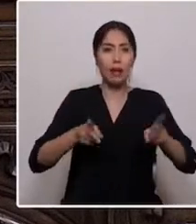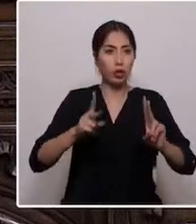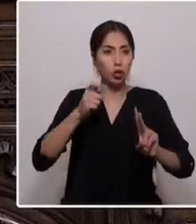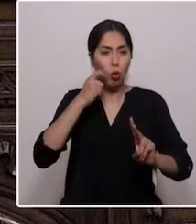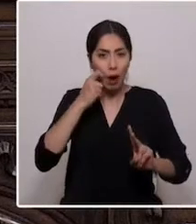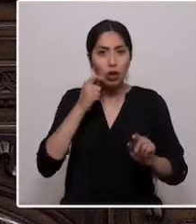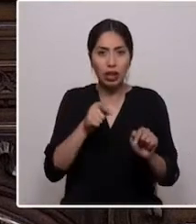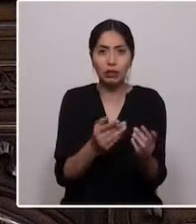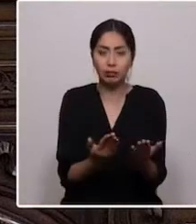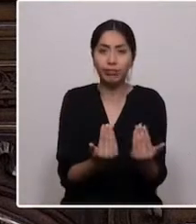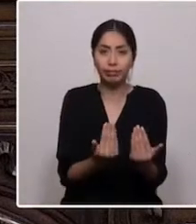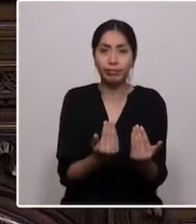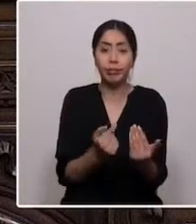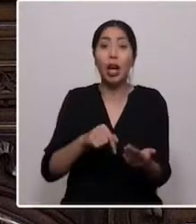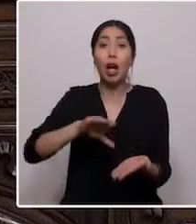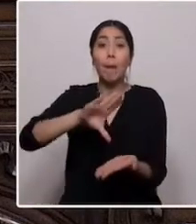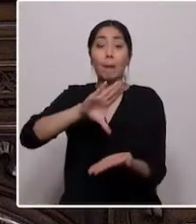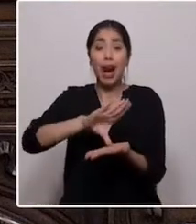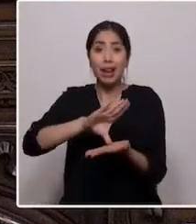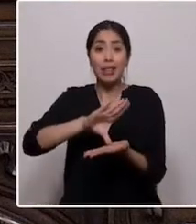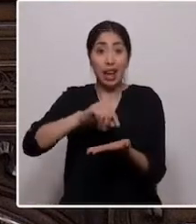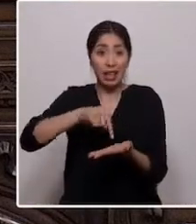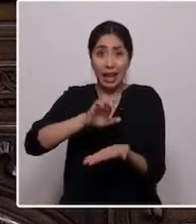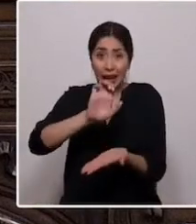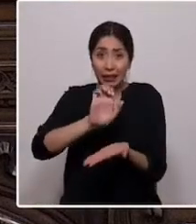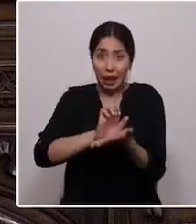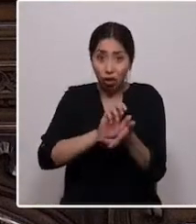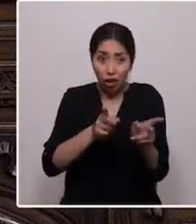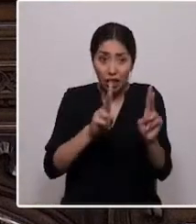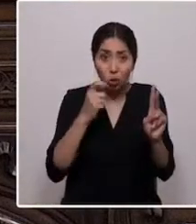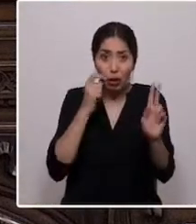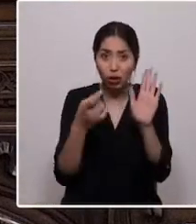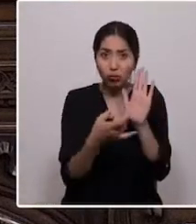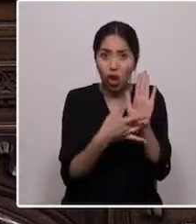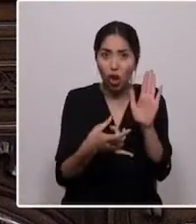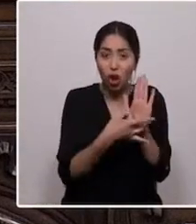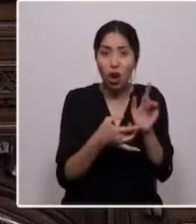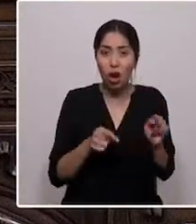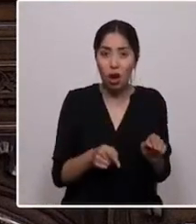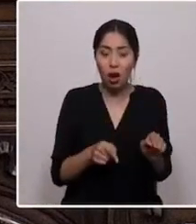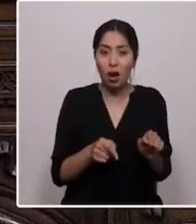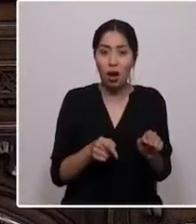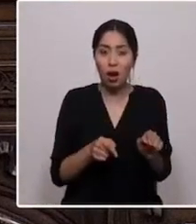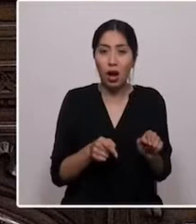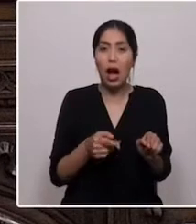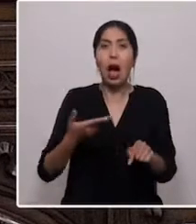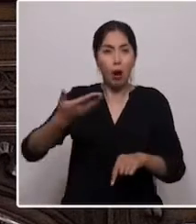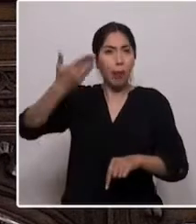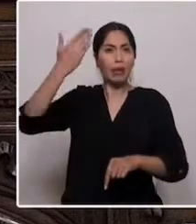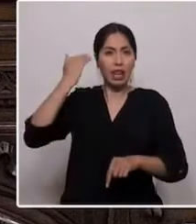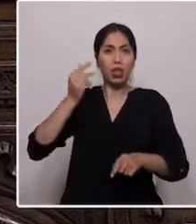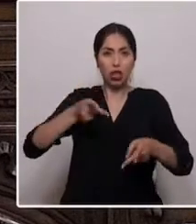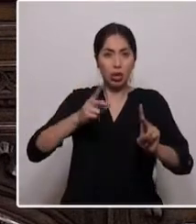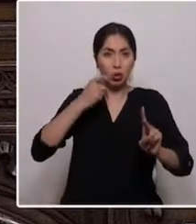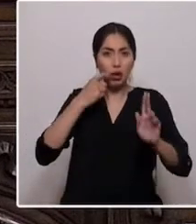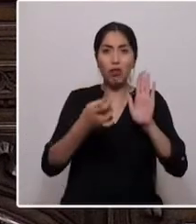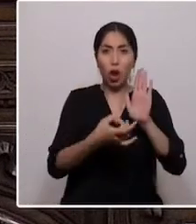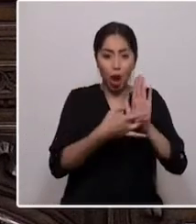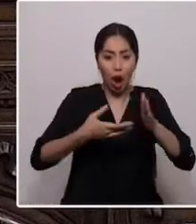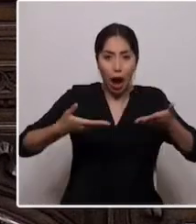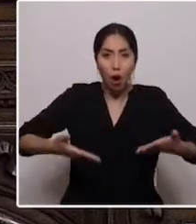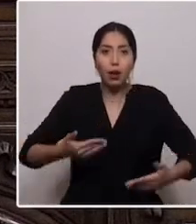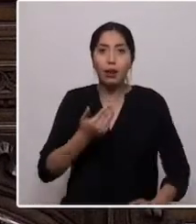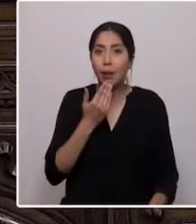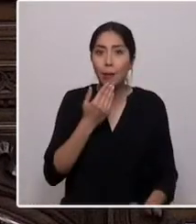porque vivimos en un país cuyo Estado viola los derechos humanos, los violó en el pasado, lo hace en el presente.